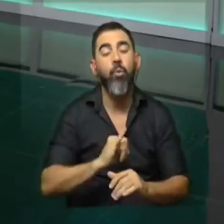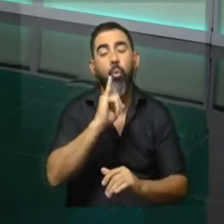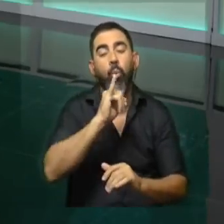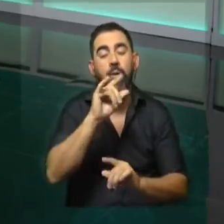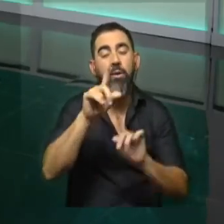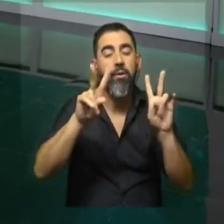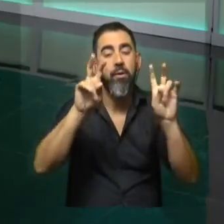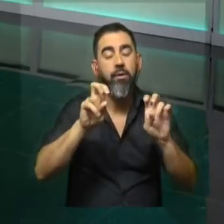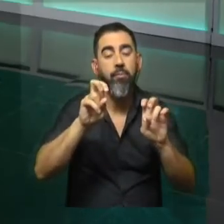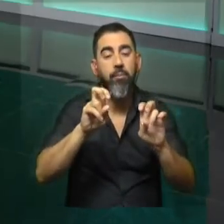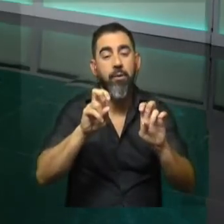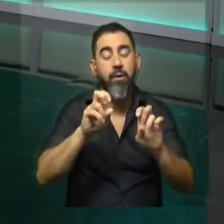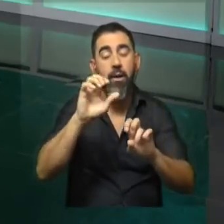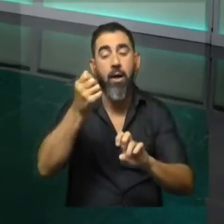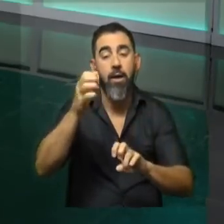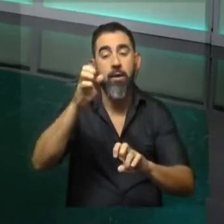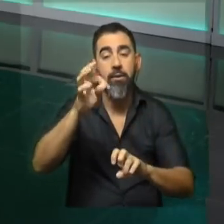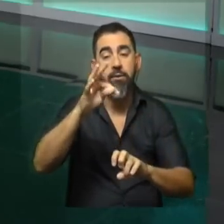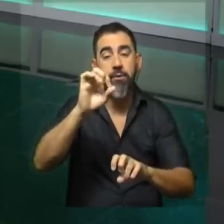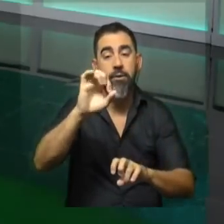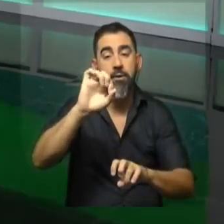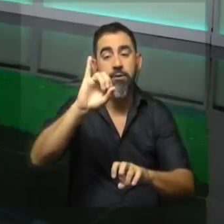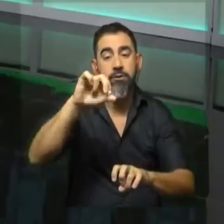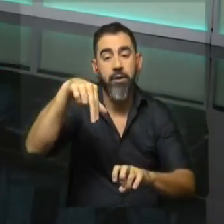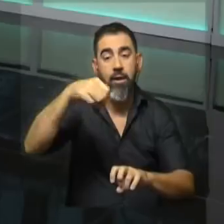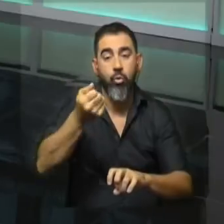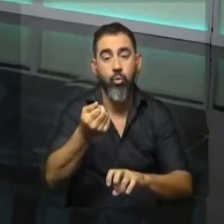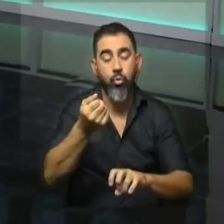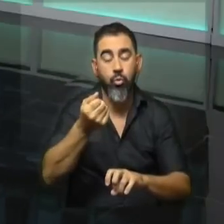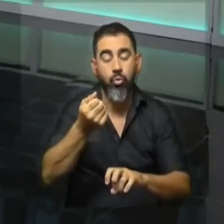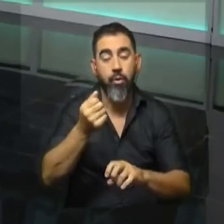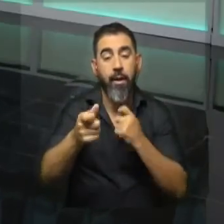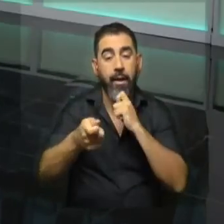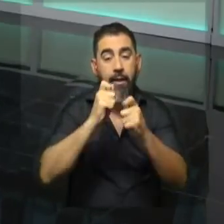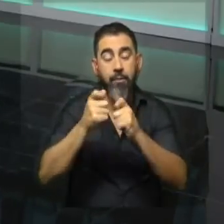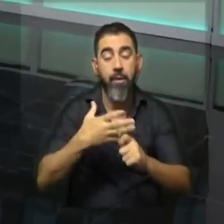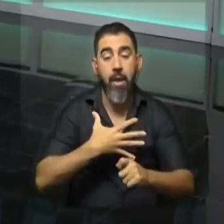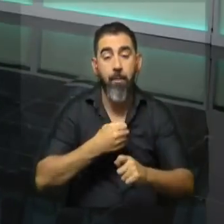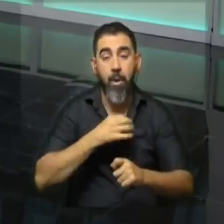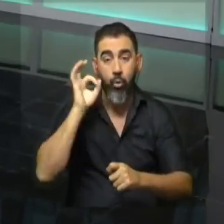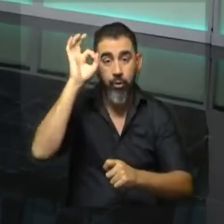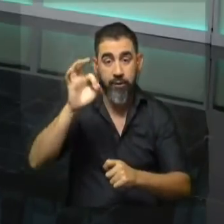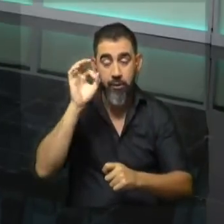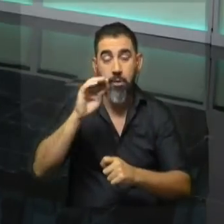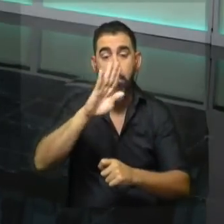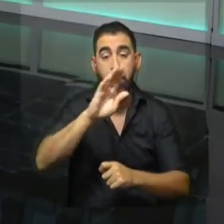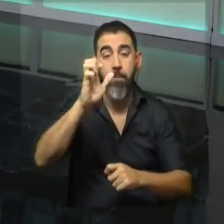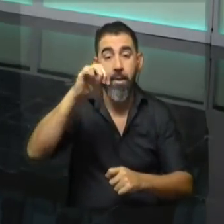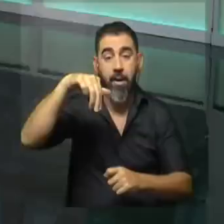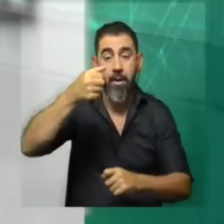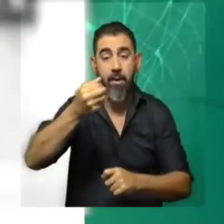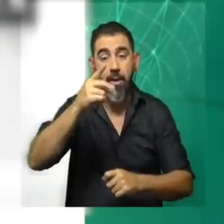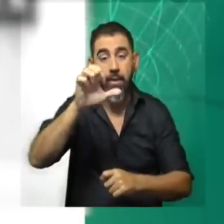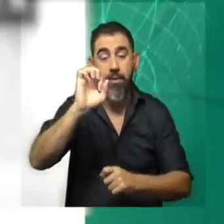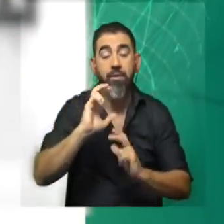más del capítulo de Aztesiano. En una entrevista, el senador Blanco, Gustavo Penadez, dijo que